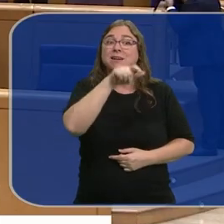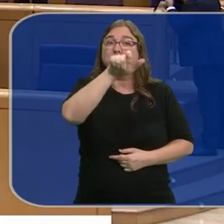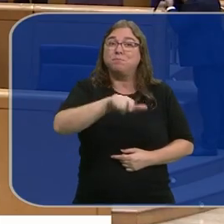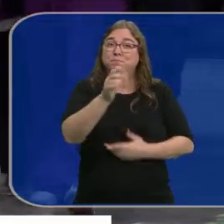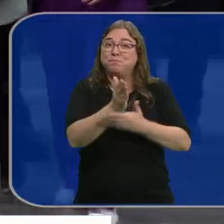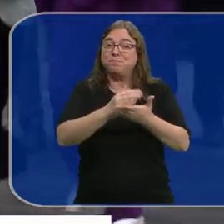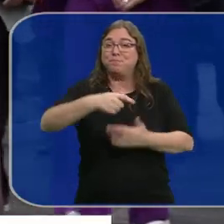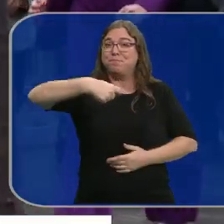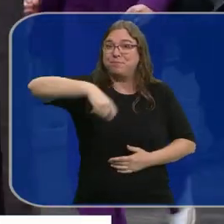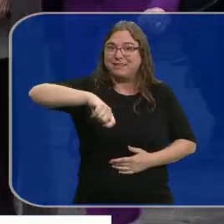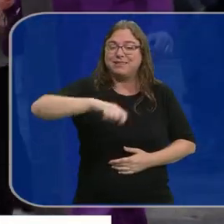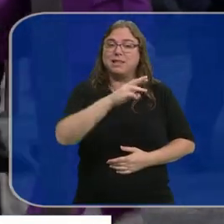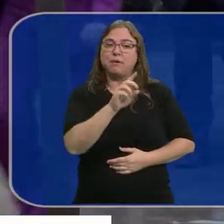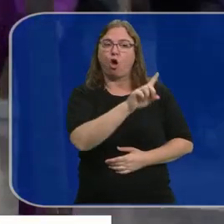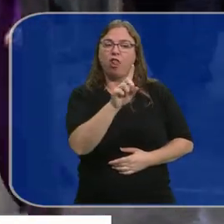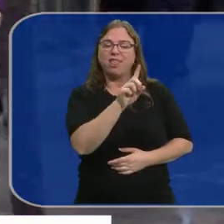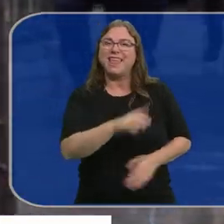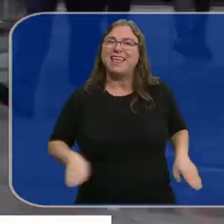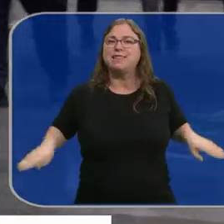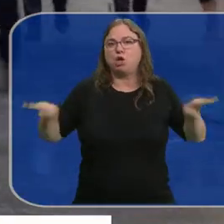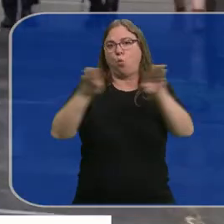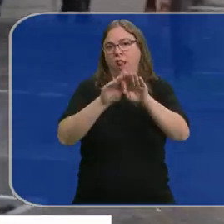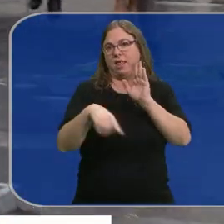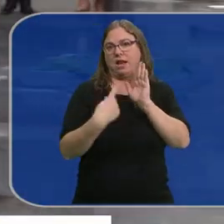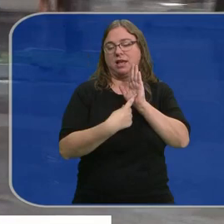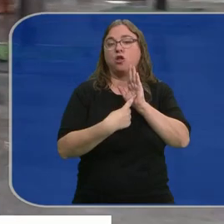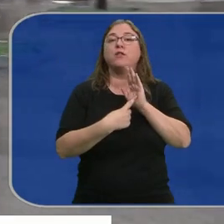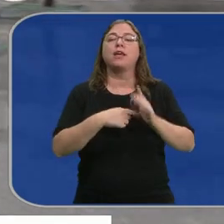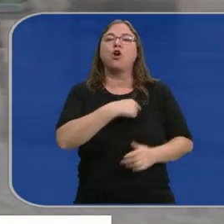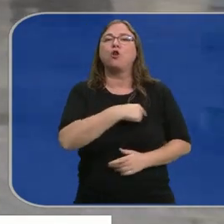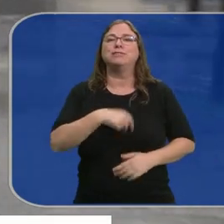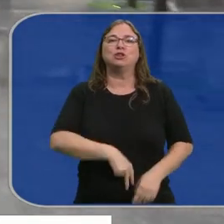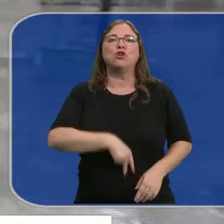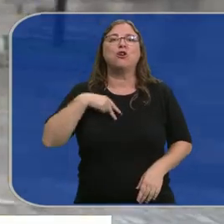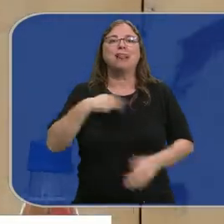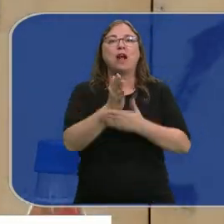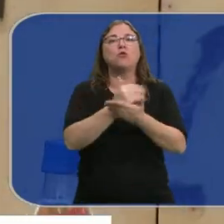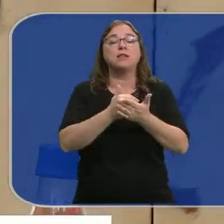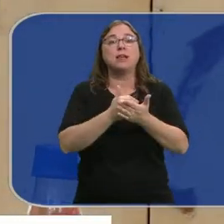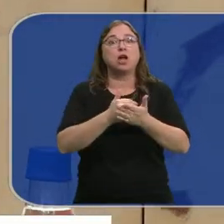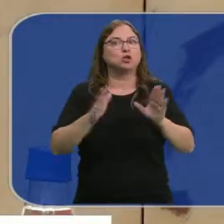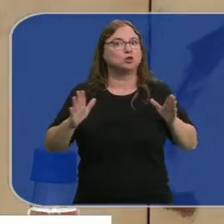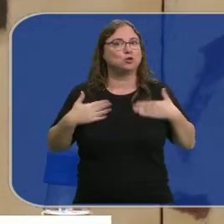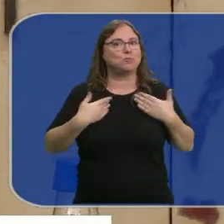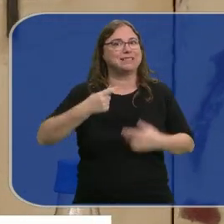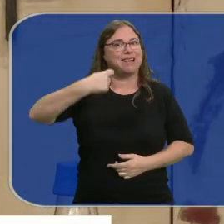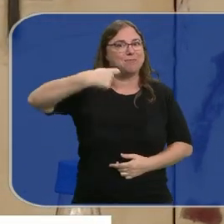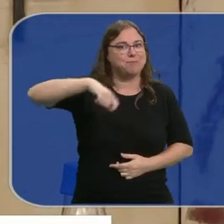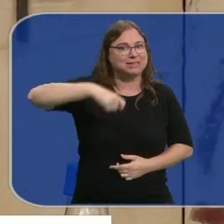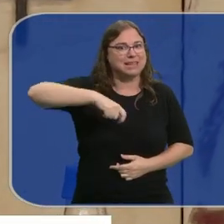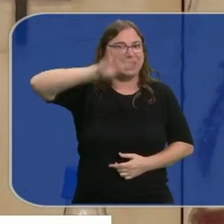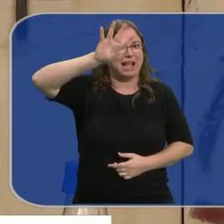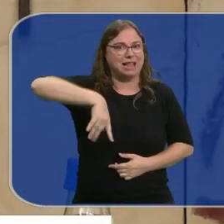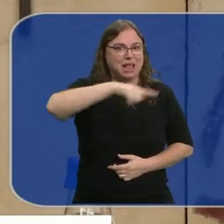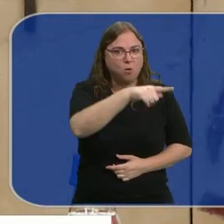11, defiendan la igualdad ante la ley. Será en la Comisión General de Comunidades Autónomas. La sorpresa, Pere Aragonés. El presidente de la